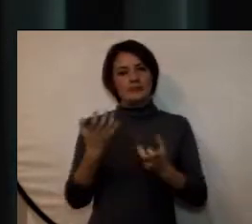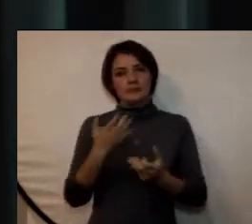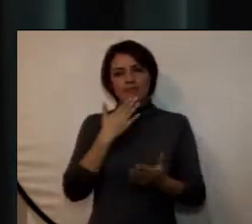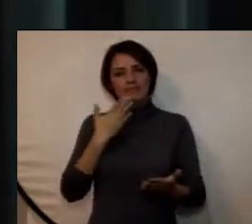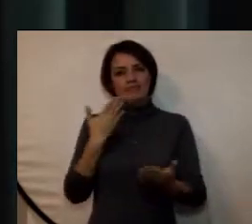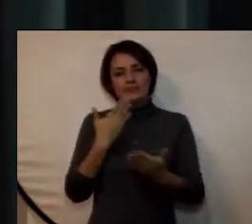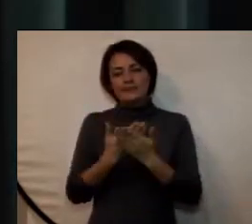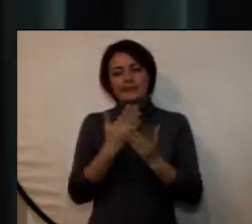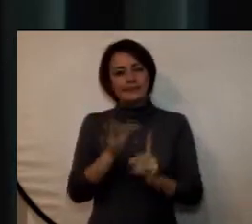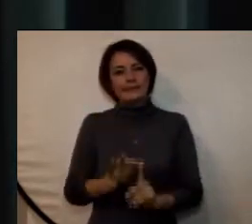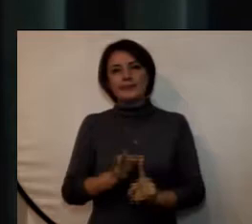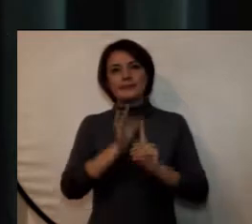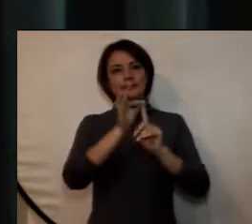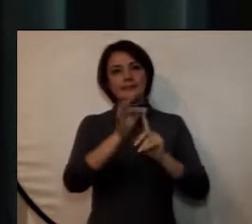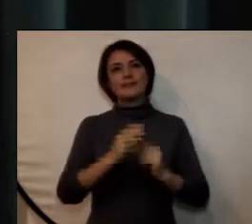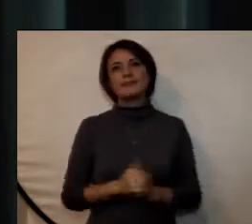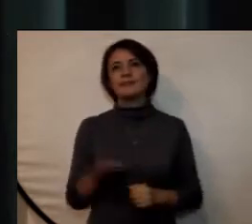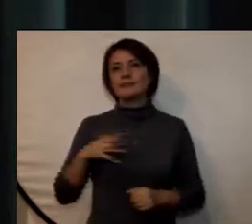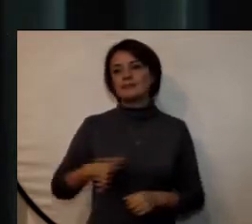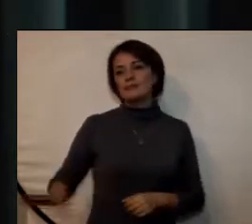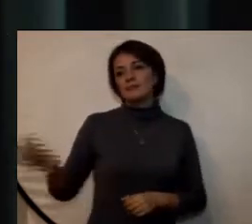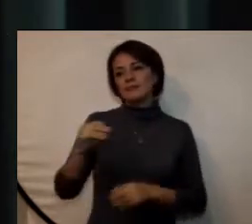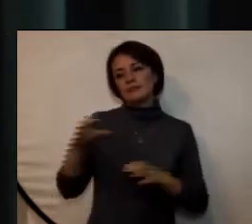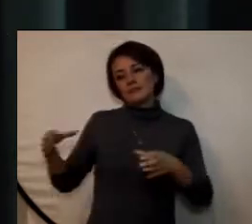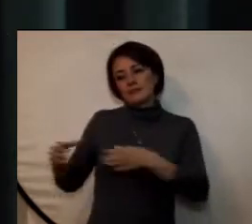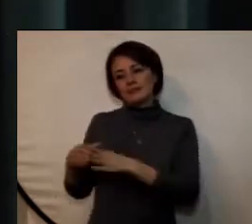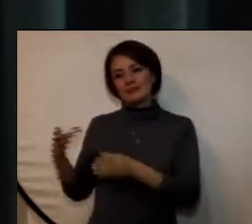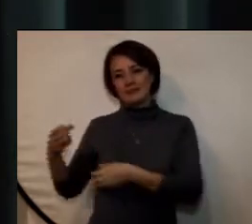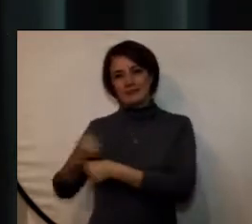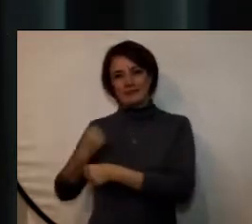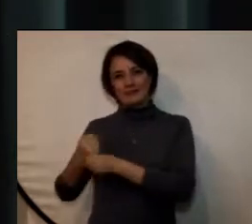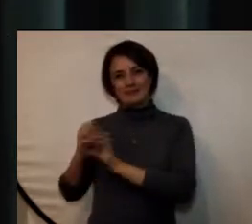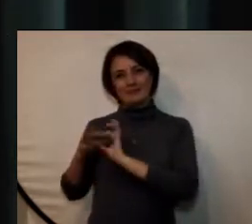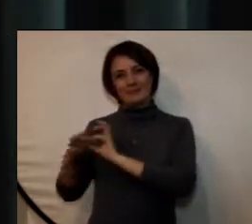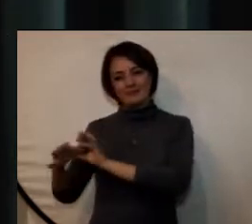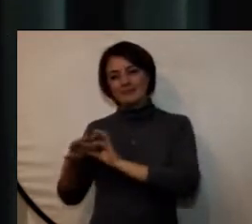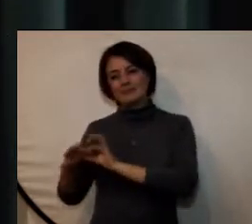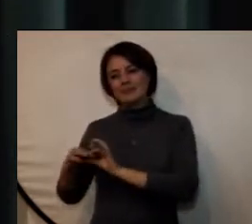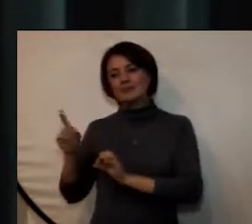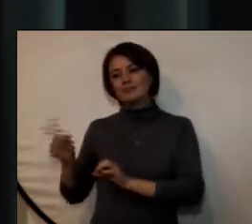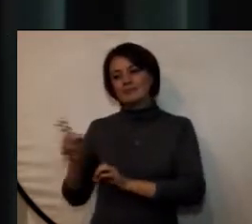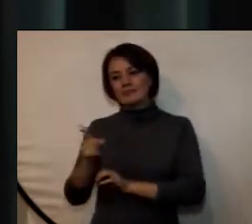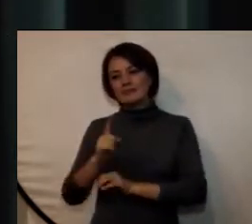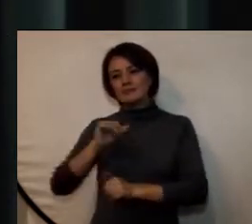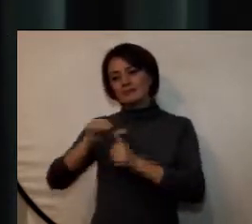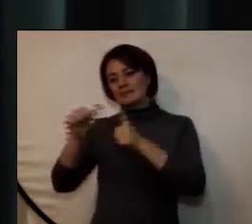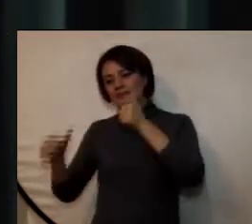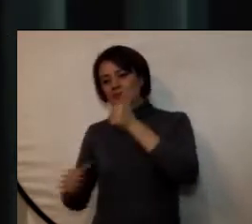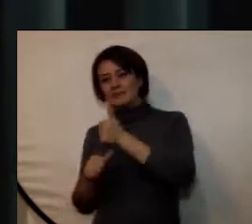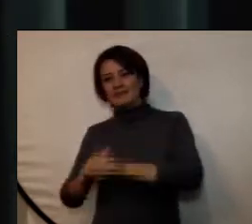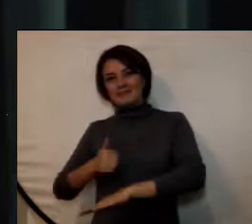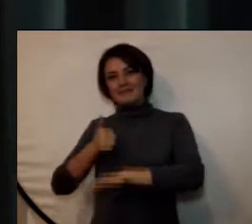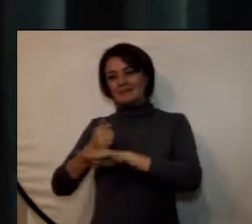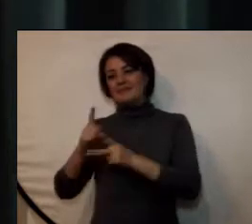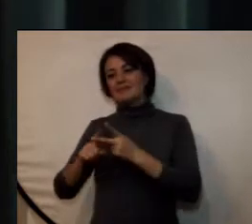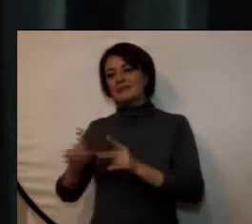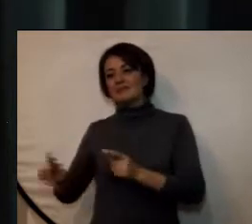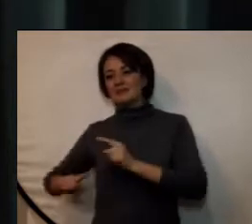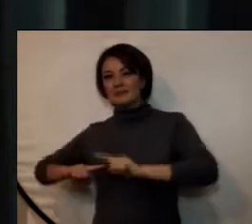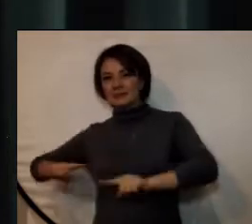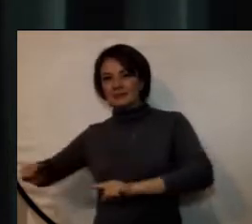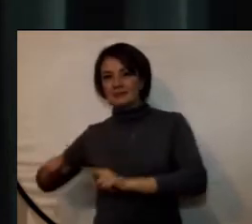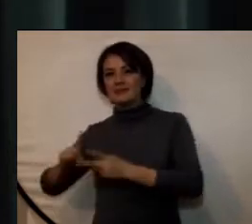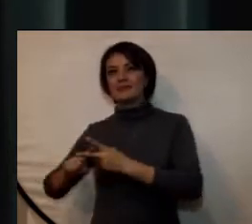agradecer de manera especial a todo mi equipo de trabajo, representado en los vicerectores, directores,